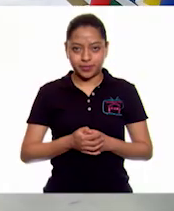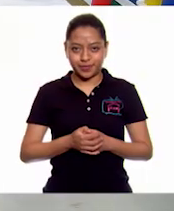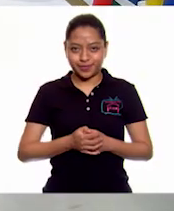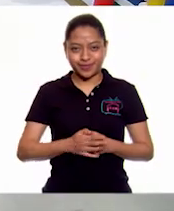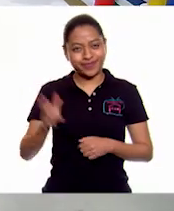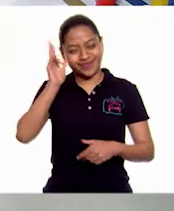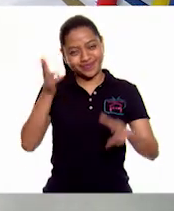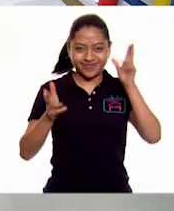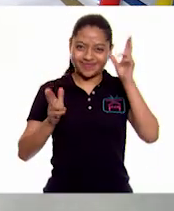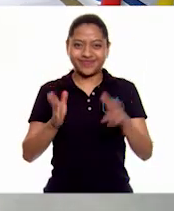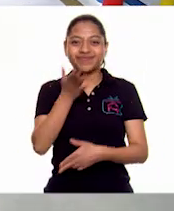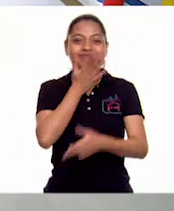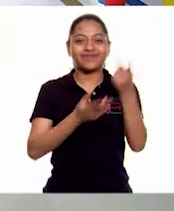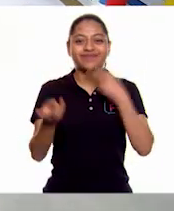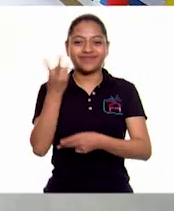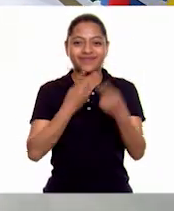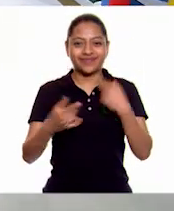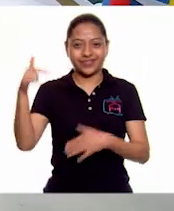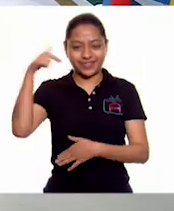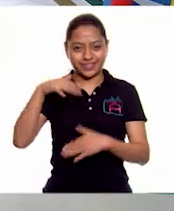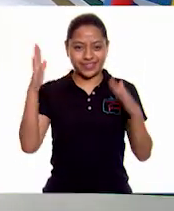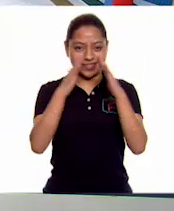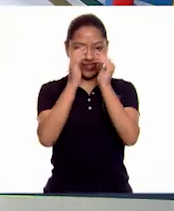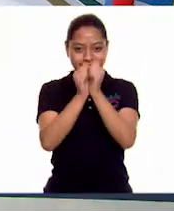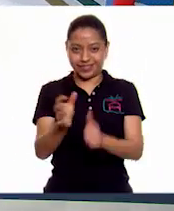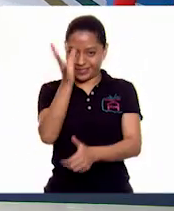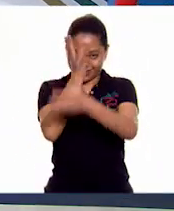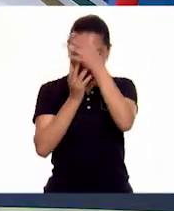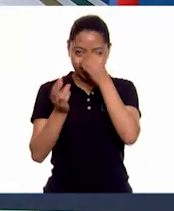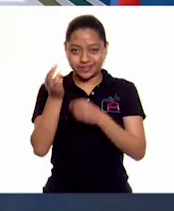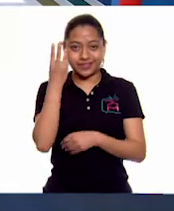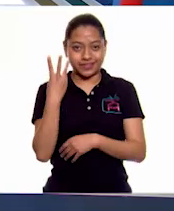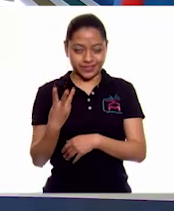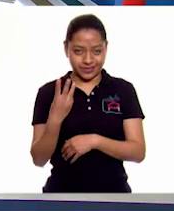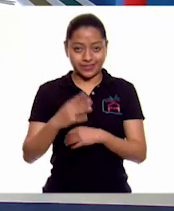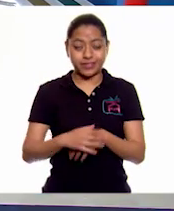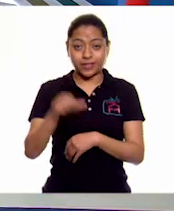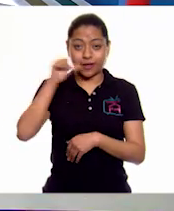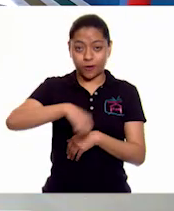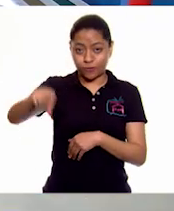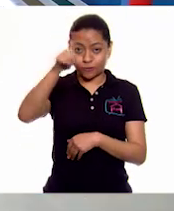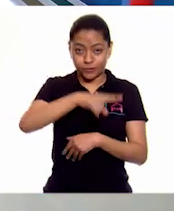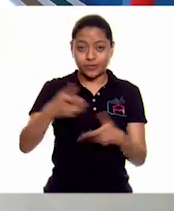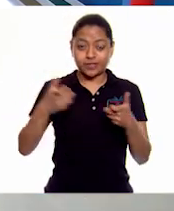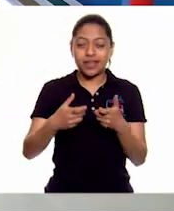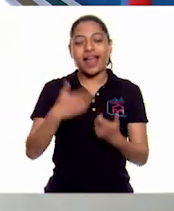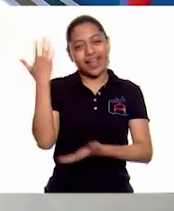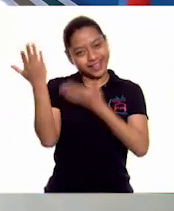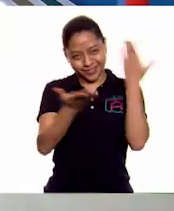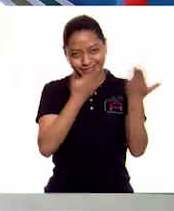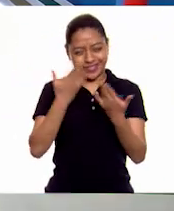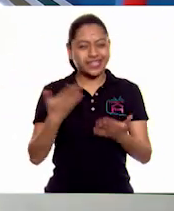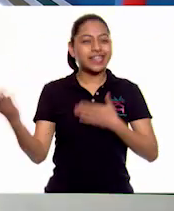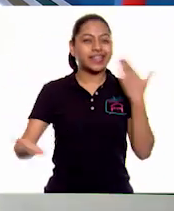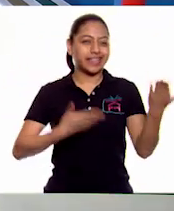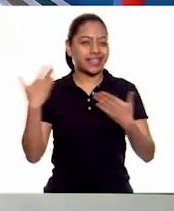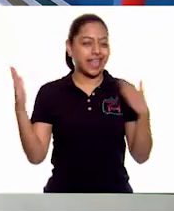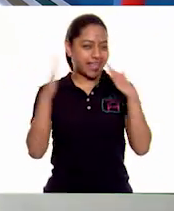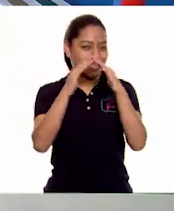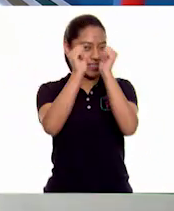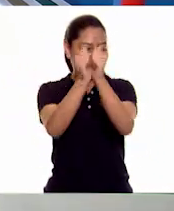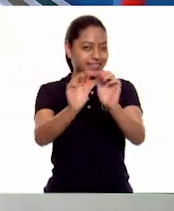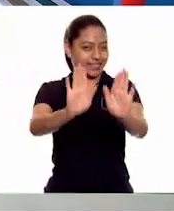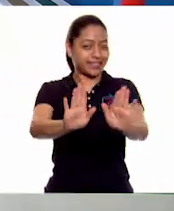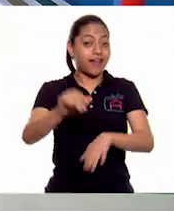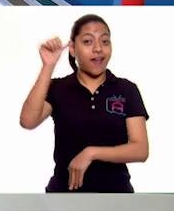¡Hola, hola! Bienvenidas y bienvenidos a Aprende en Casa 3, un espacio en el que vamos a poder estudiar y divertirnos desde nuestros hogares.